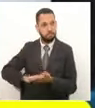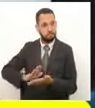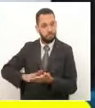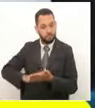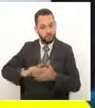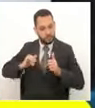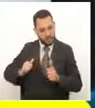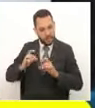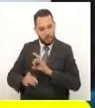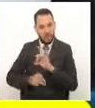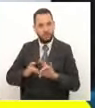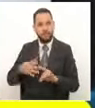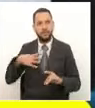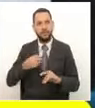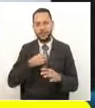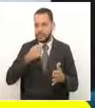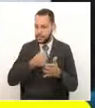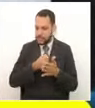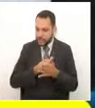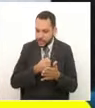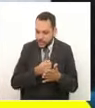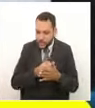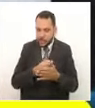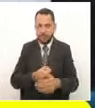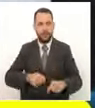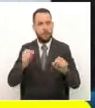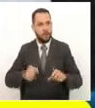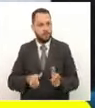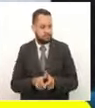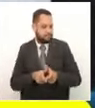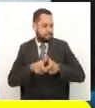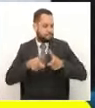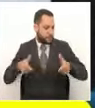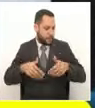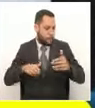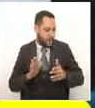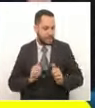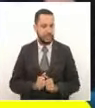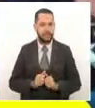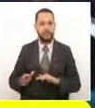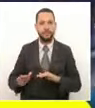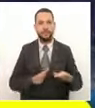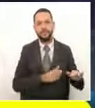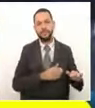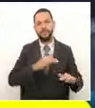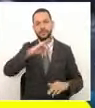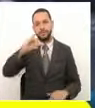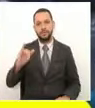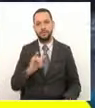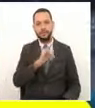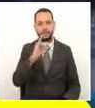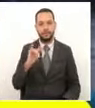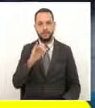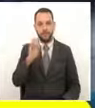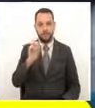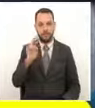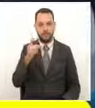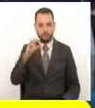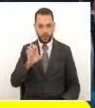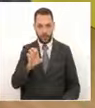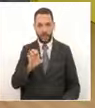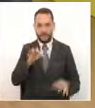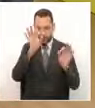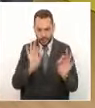pero insisto en que podemos hacerlo en una cantidad mayor. Bueno, el doctor Jorge Alexis, el secretario de Hacienda, hace